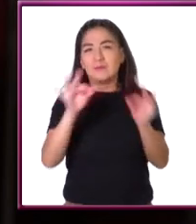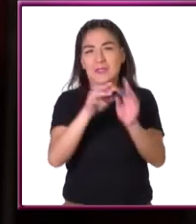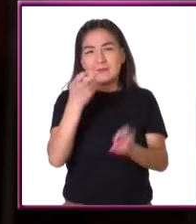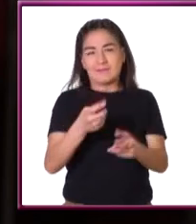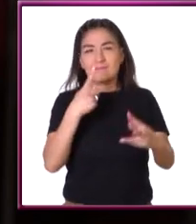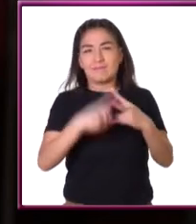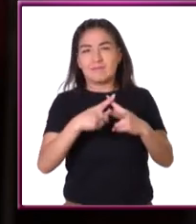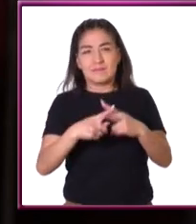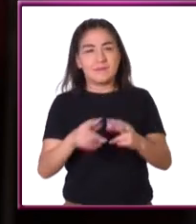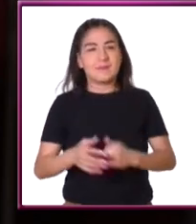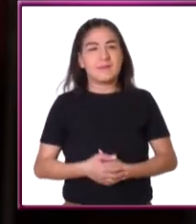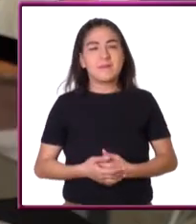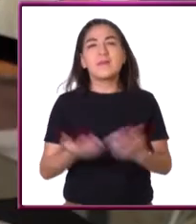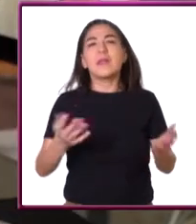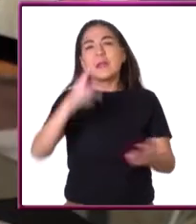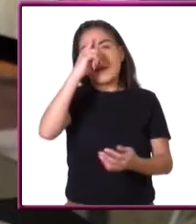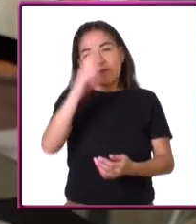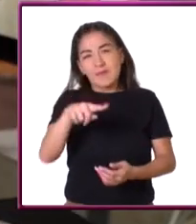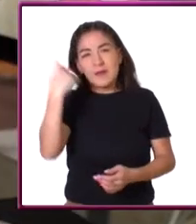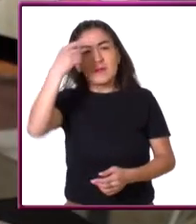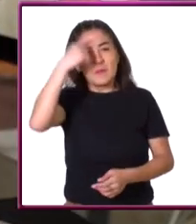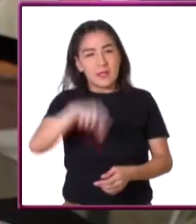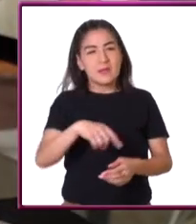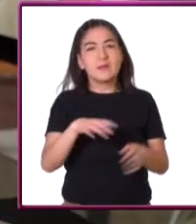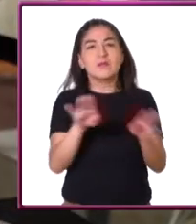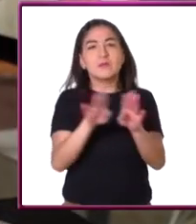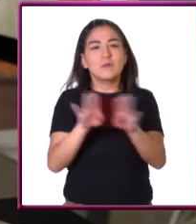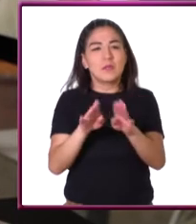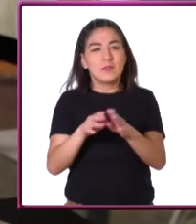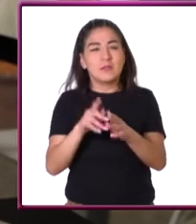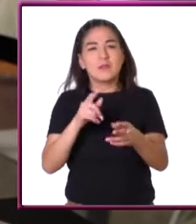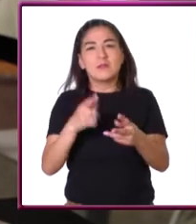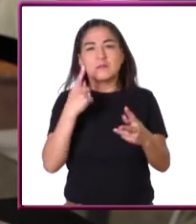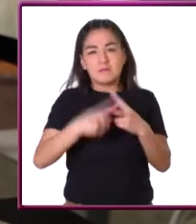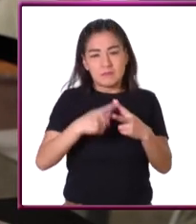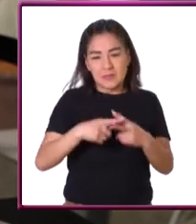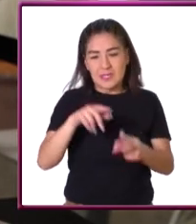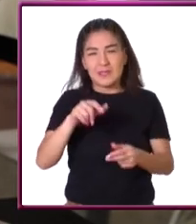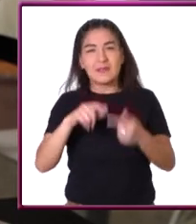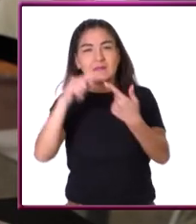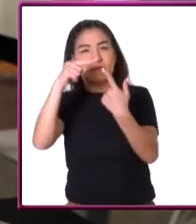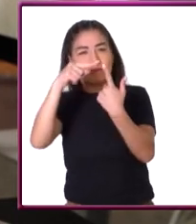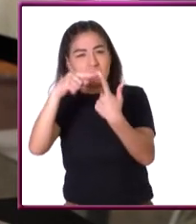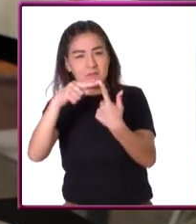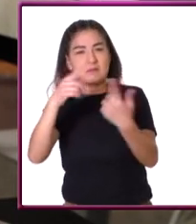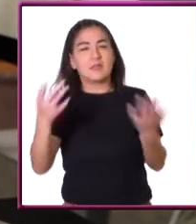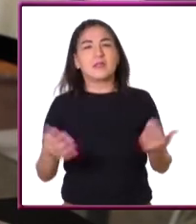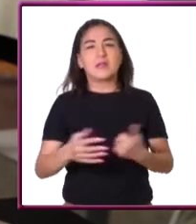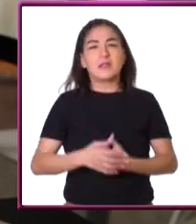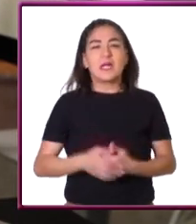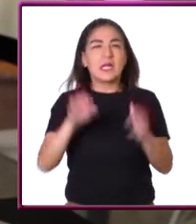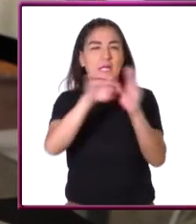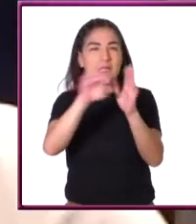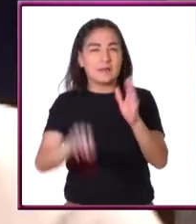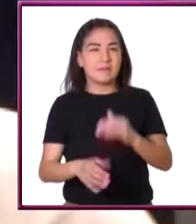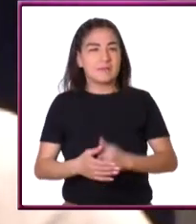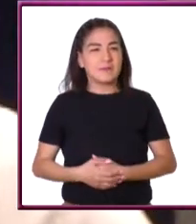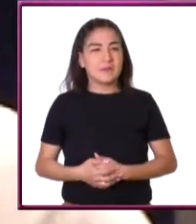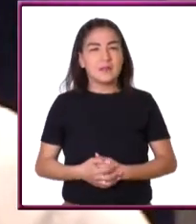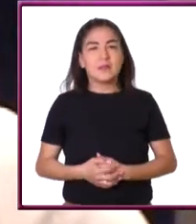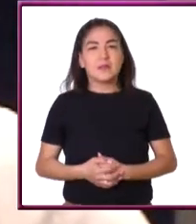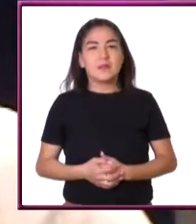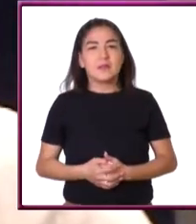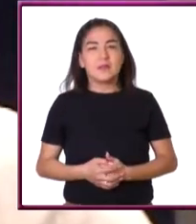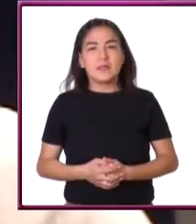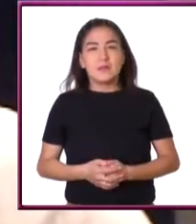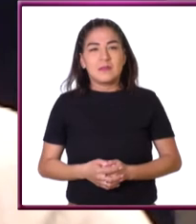más importante en las matemáticas? Facilitar las operaciones con radicales y raíces. Es decir,